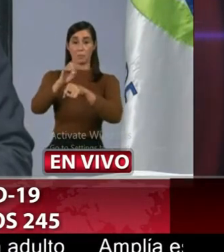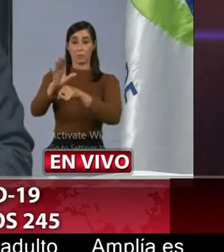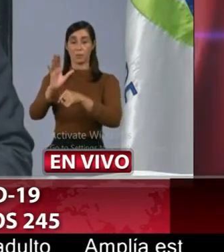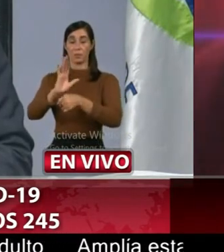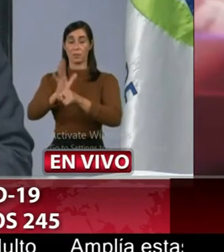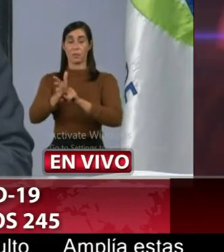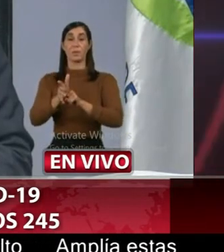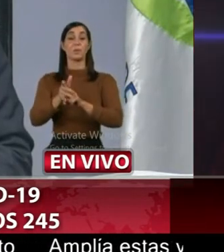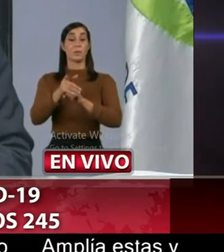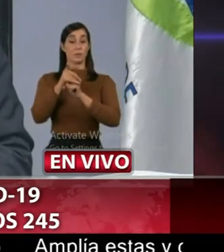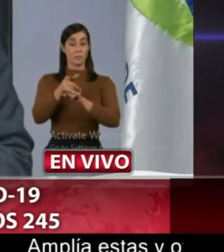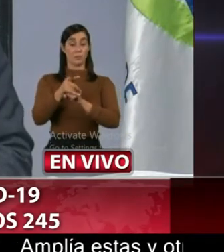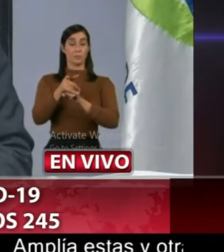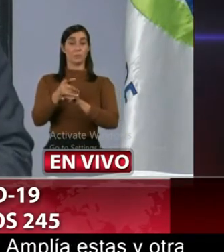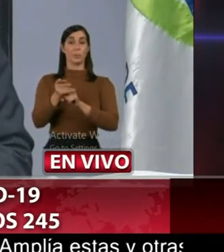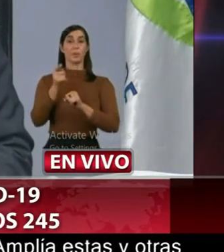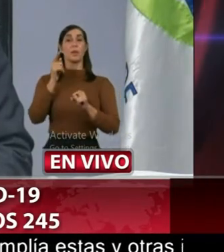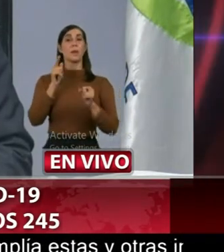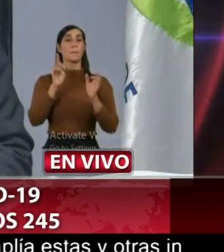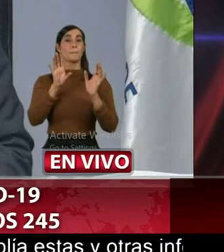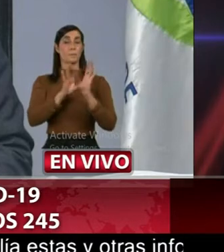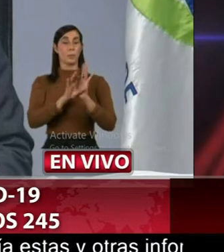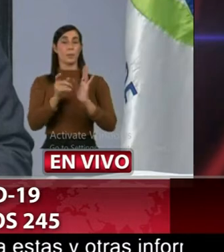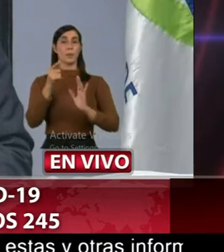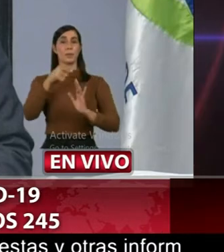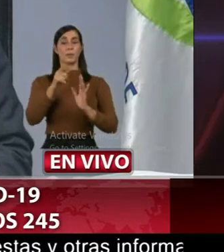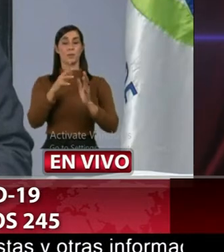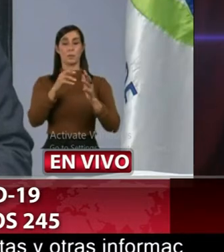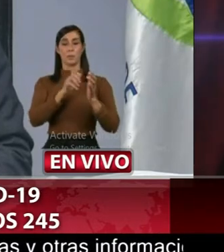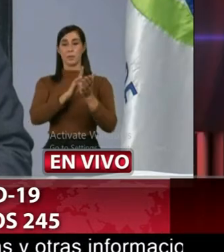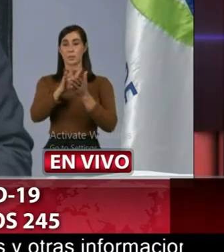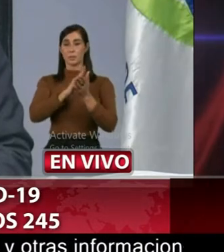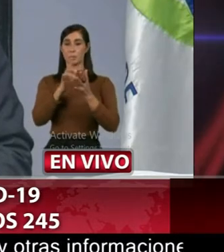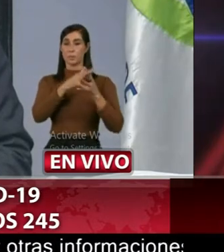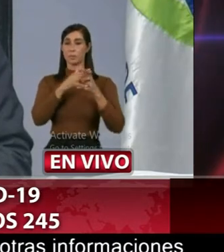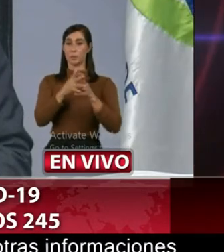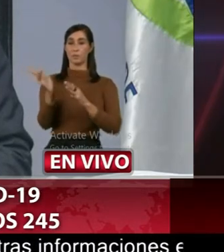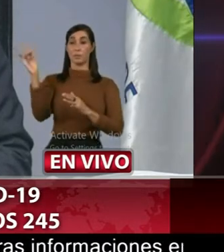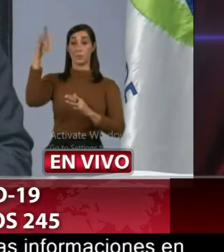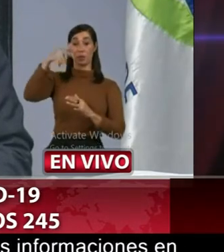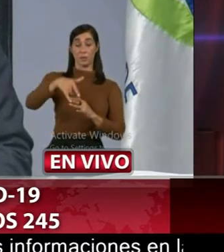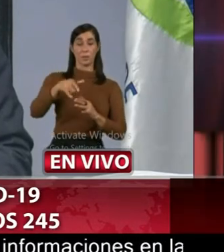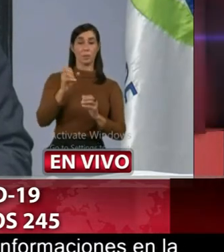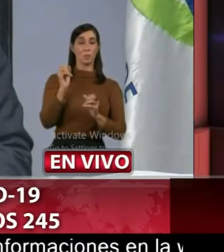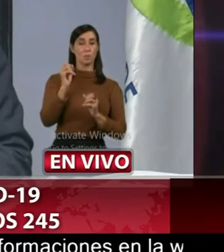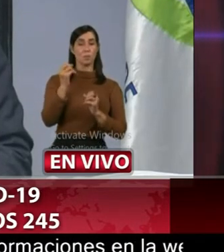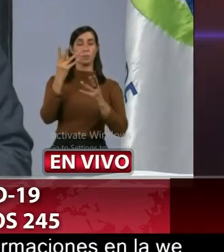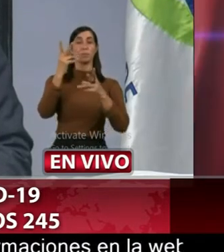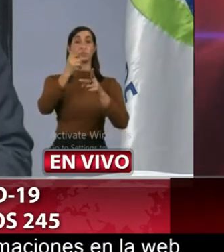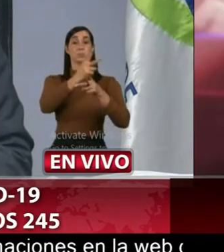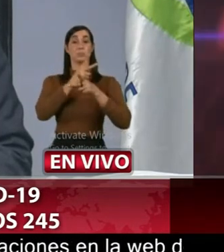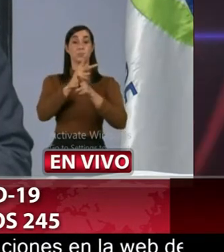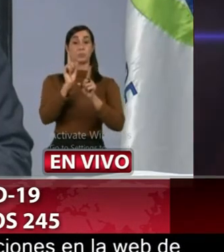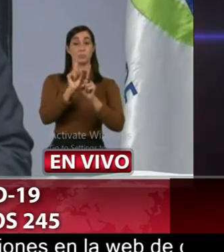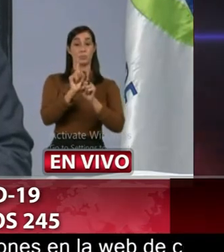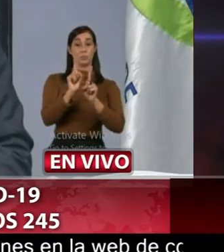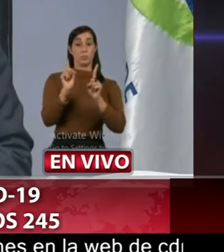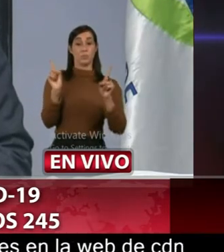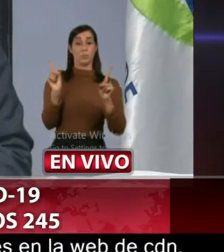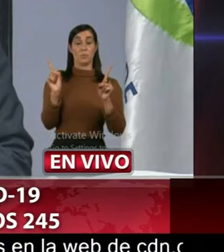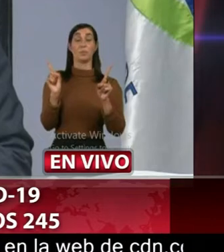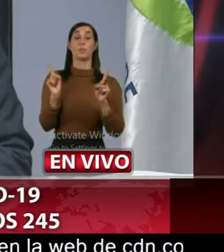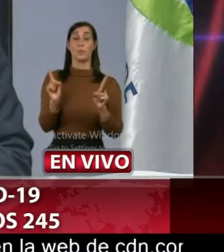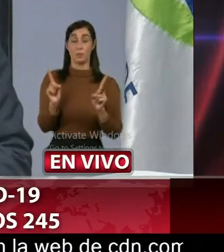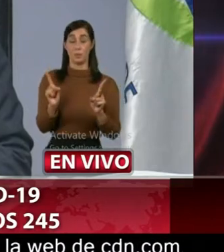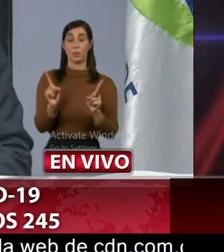todo aquellos provenientes de los Estados Unidos en este momento hay que tener mucho cuidado con los